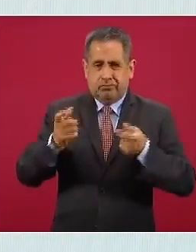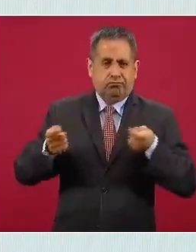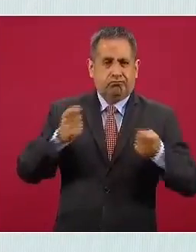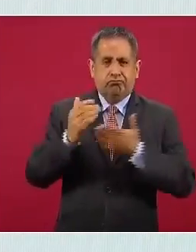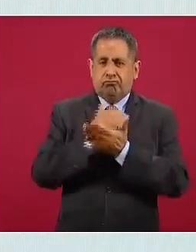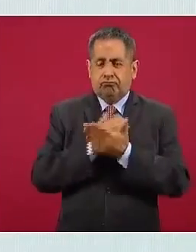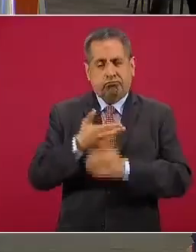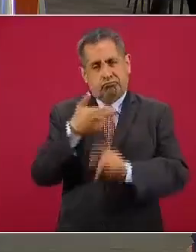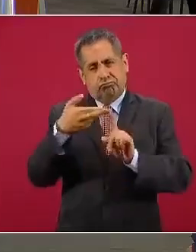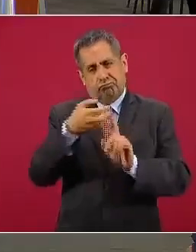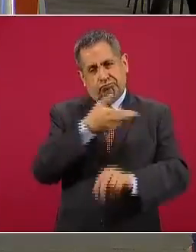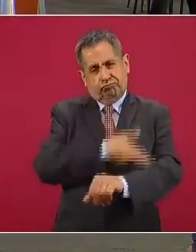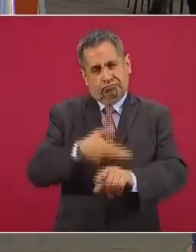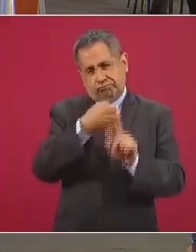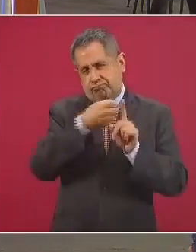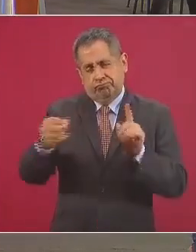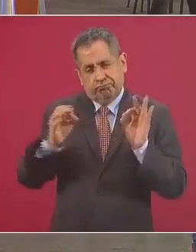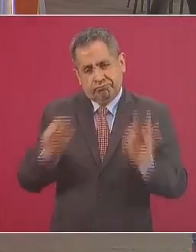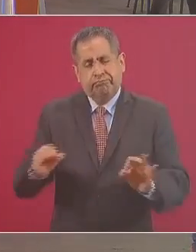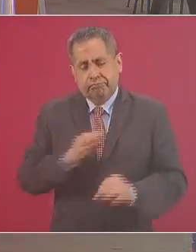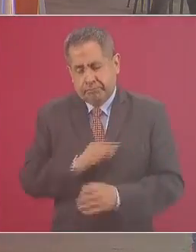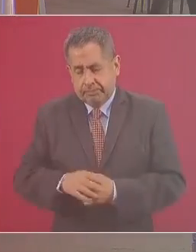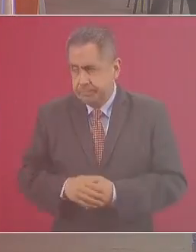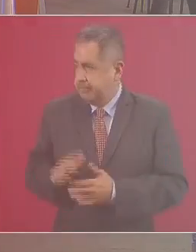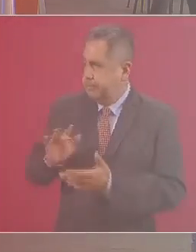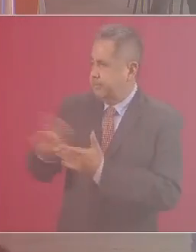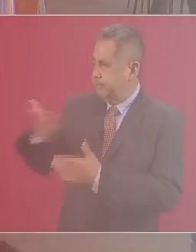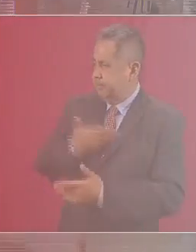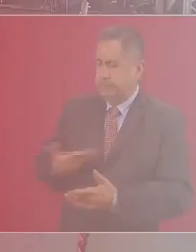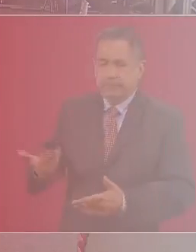trabaja articuladamente muchas gracias señor presidente